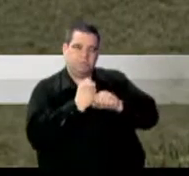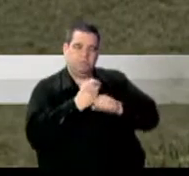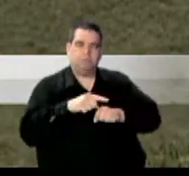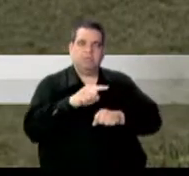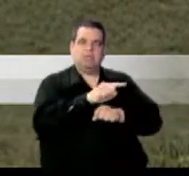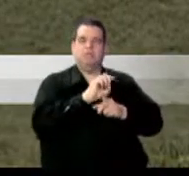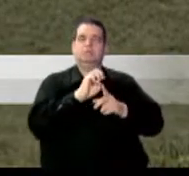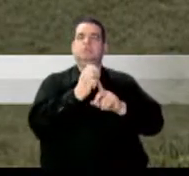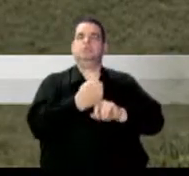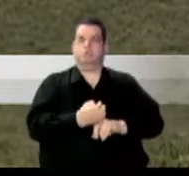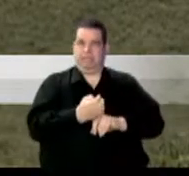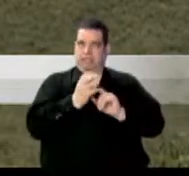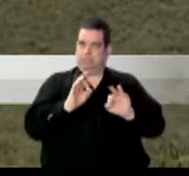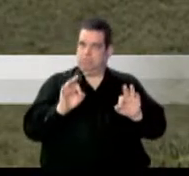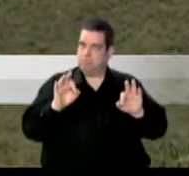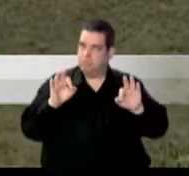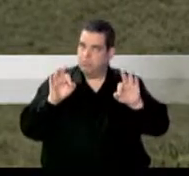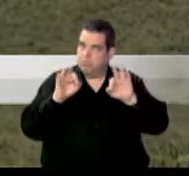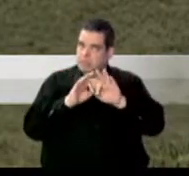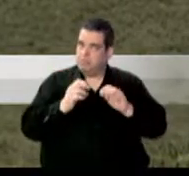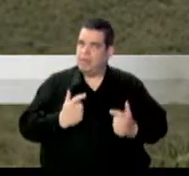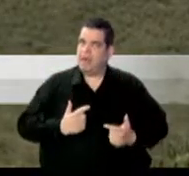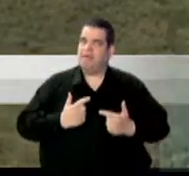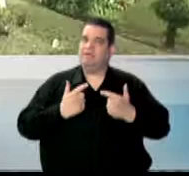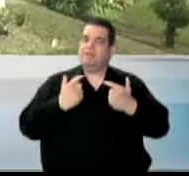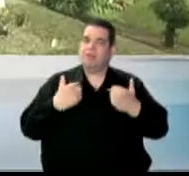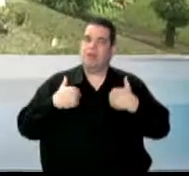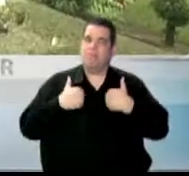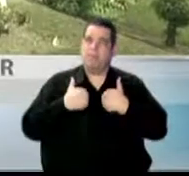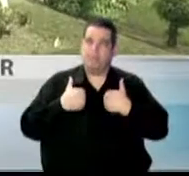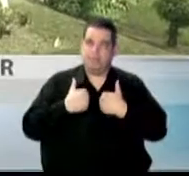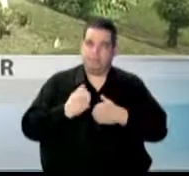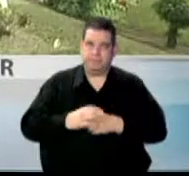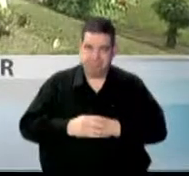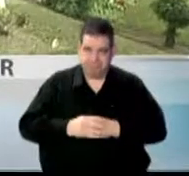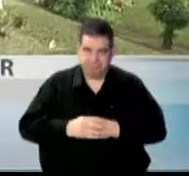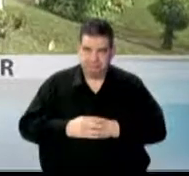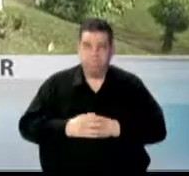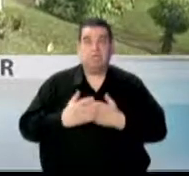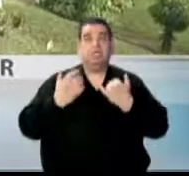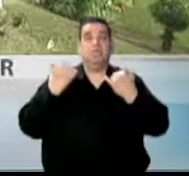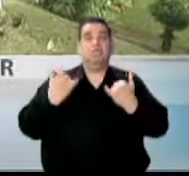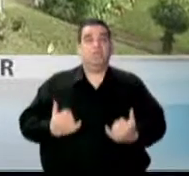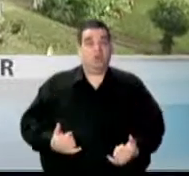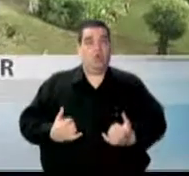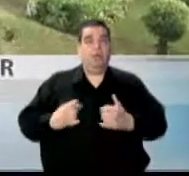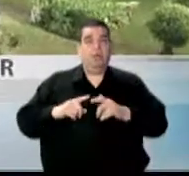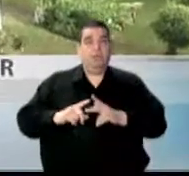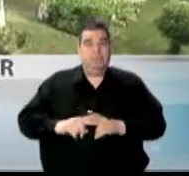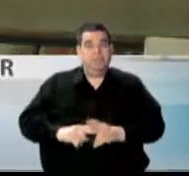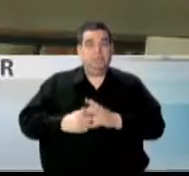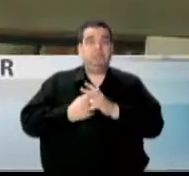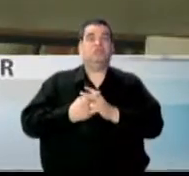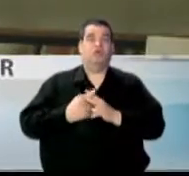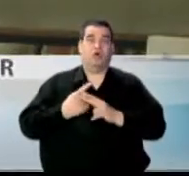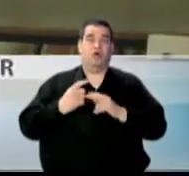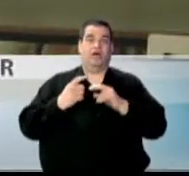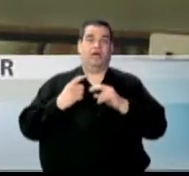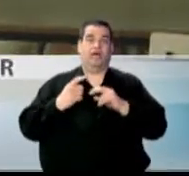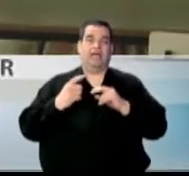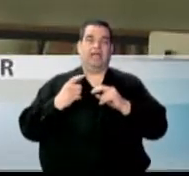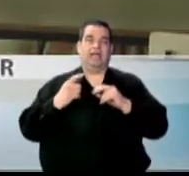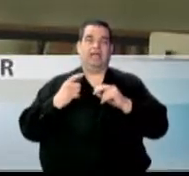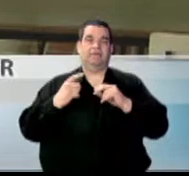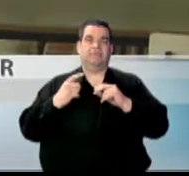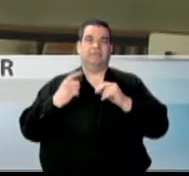hábitats importantes para la vida silvestre y hoy inició el segundo semestre escolar en el sistema de educación pública del país